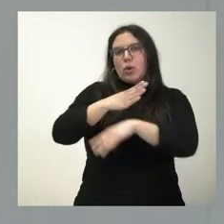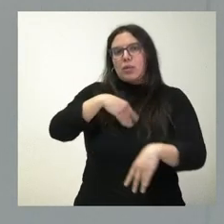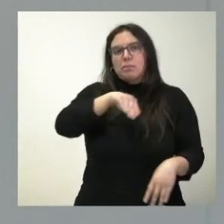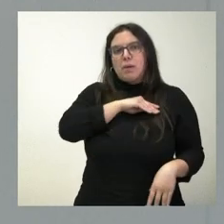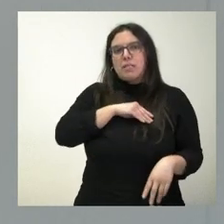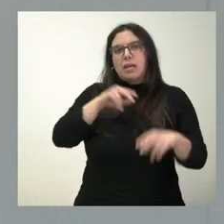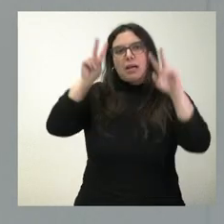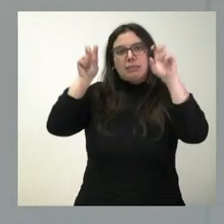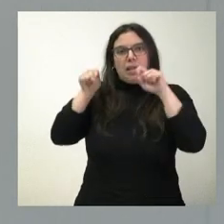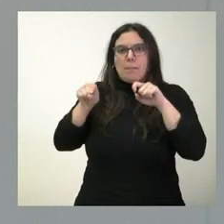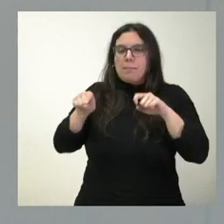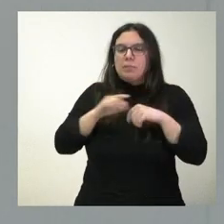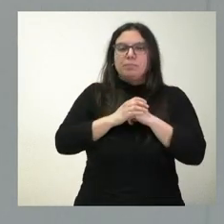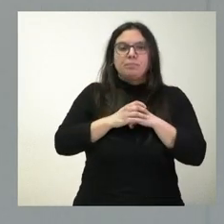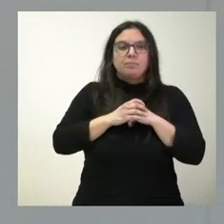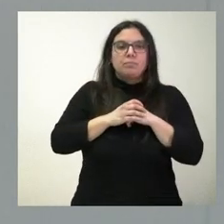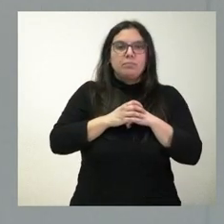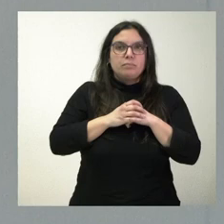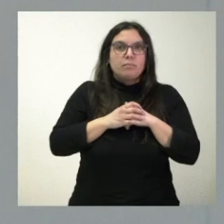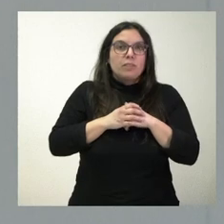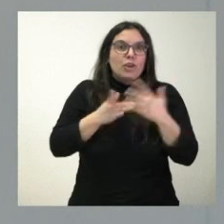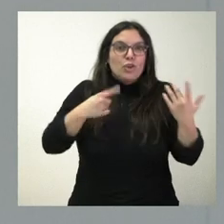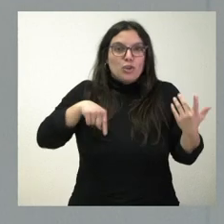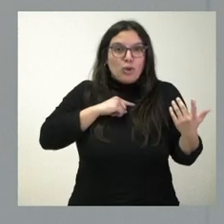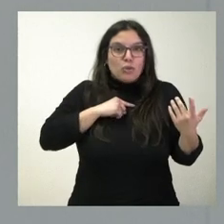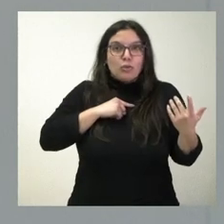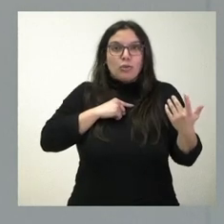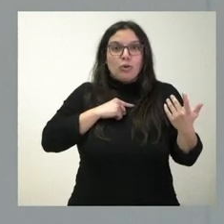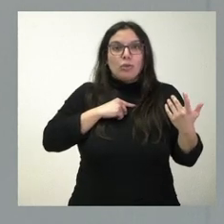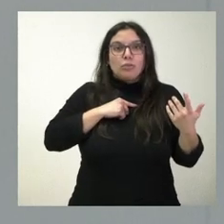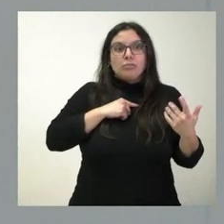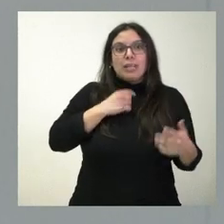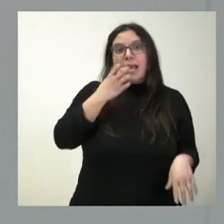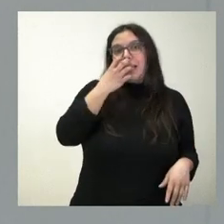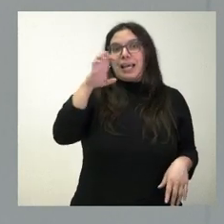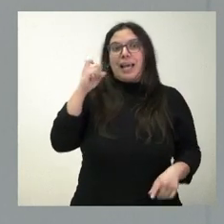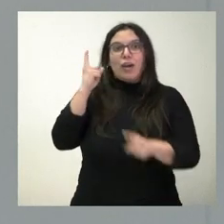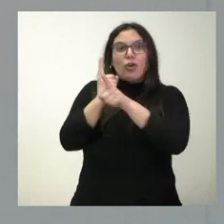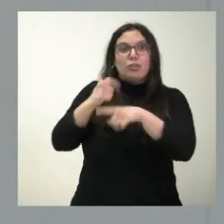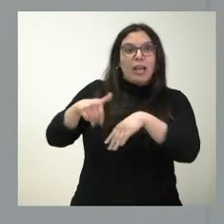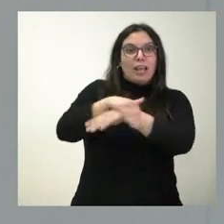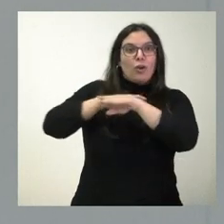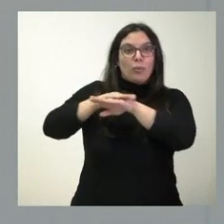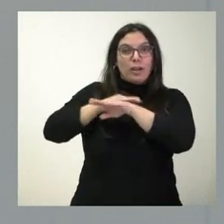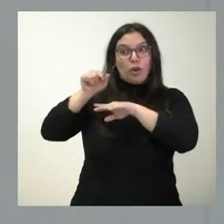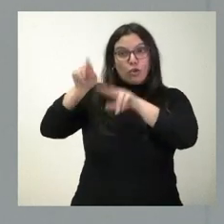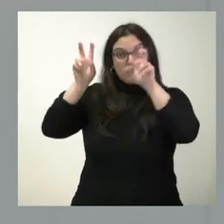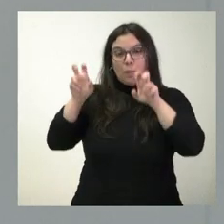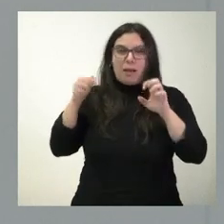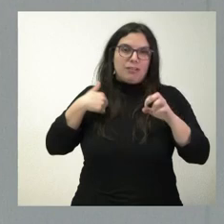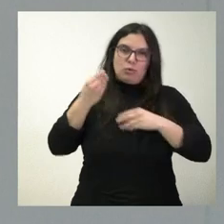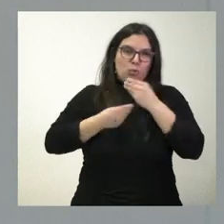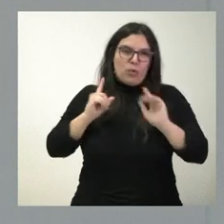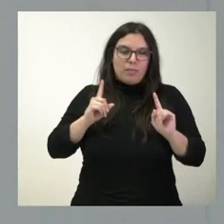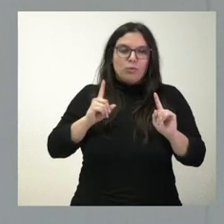en relación con este asunto. Nosotros no le enviaremos ninguna queja formal al Gobierno en relación con esta cuestión y cuenta con